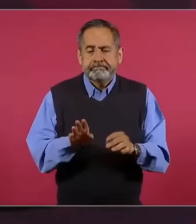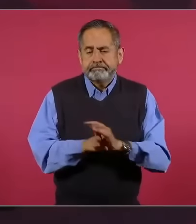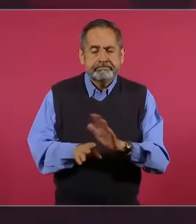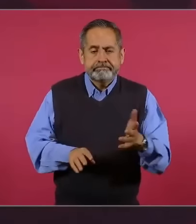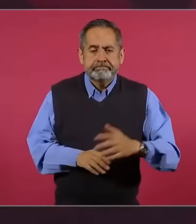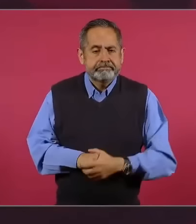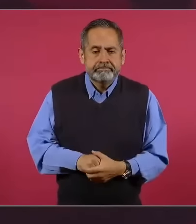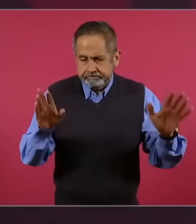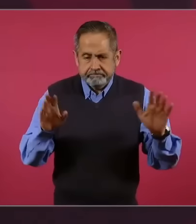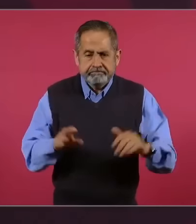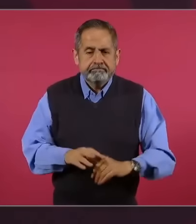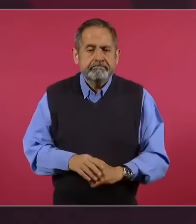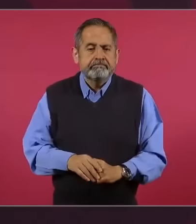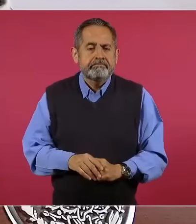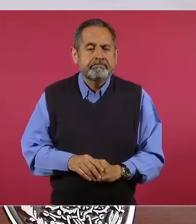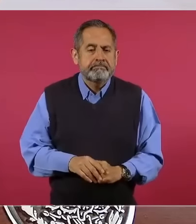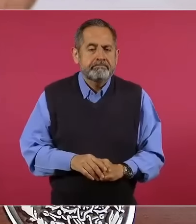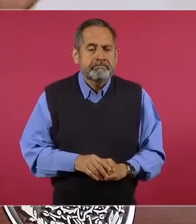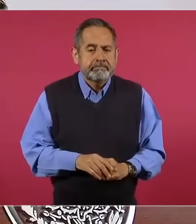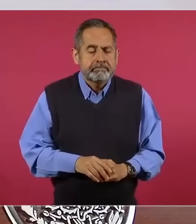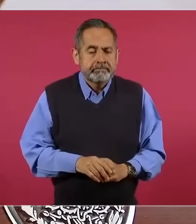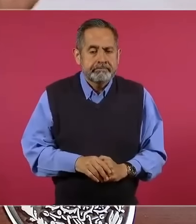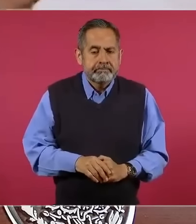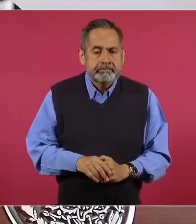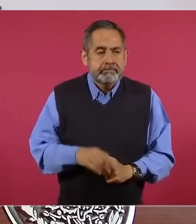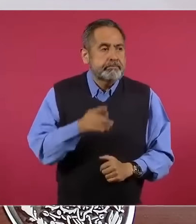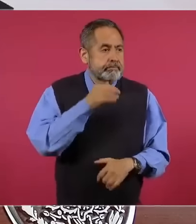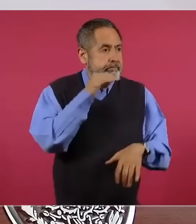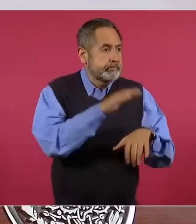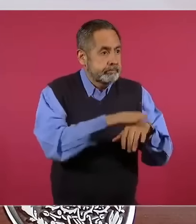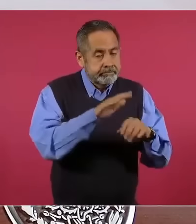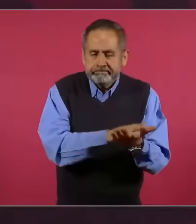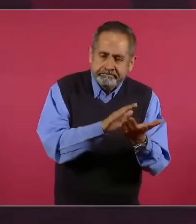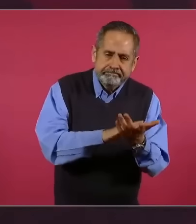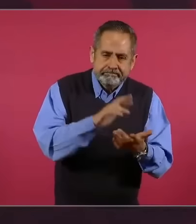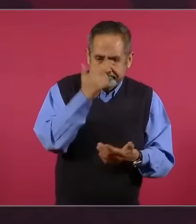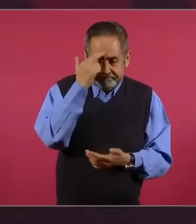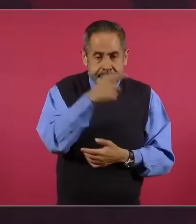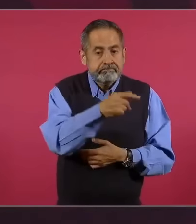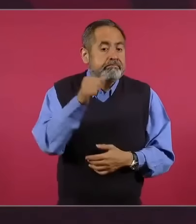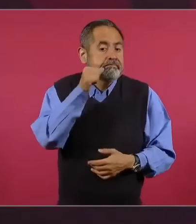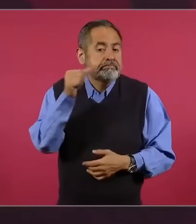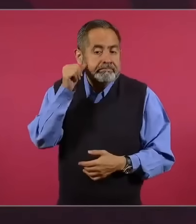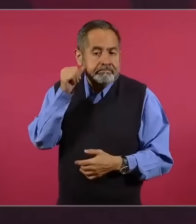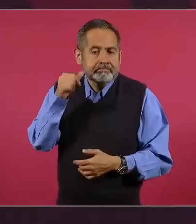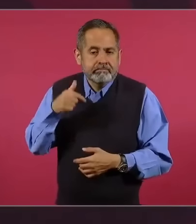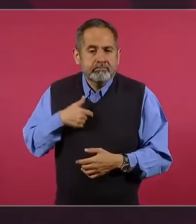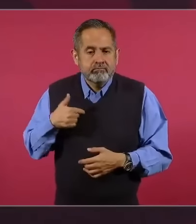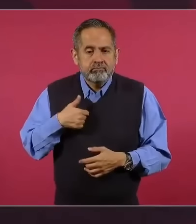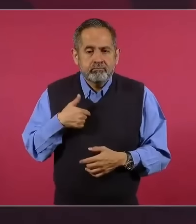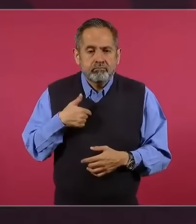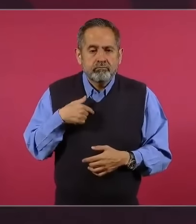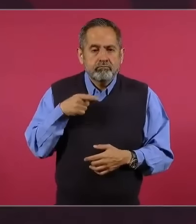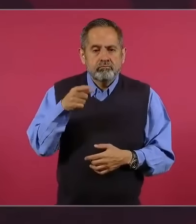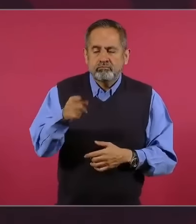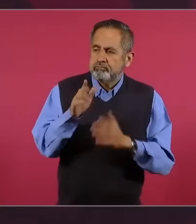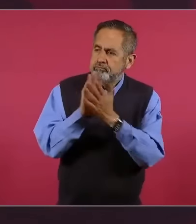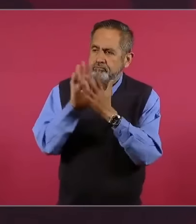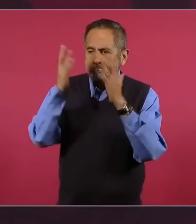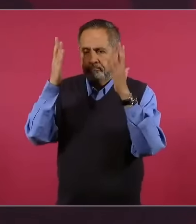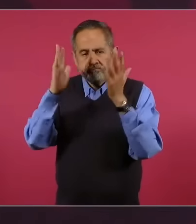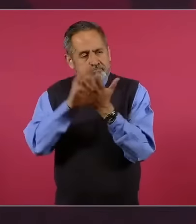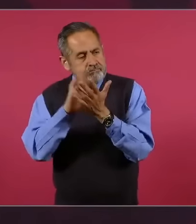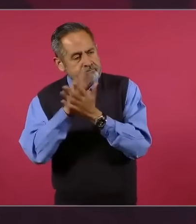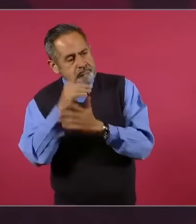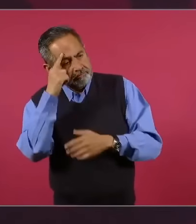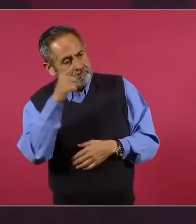se terminó. Y hasta les tengo que reconocer, ayer hasta pedí en Bacalar un aplauso para ellos,